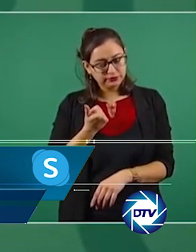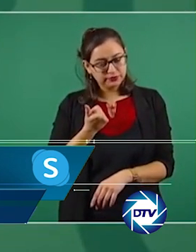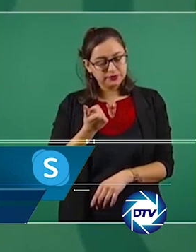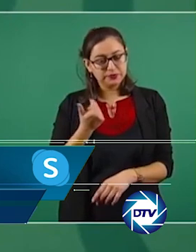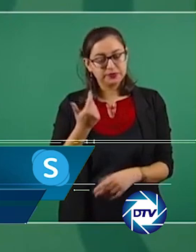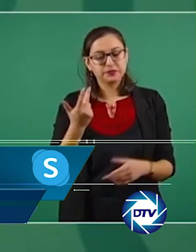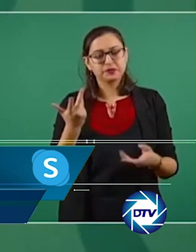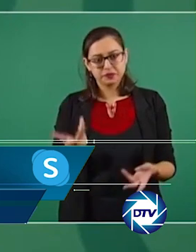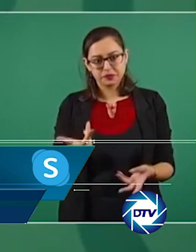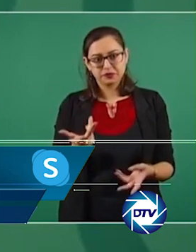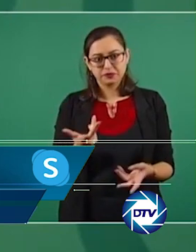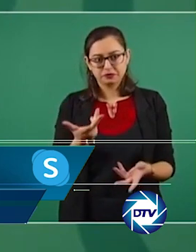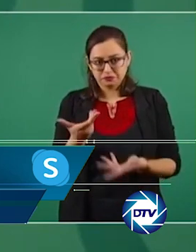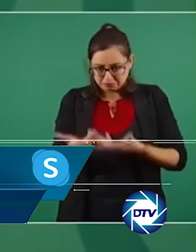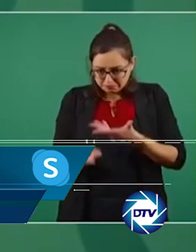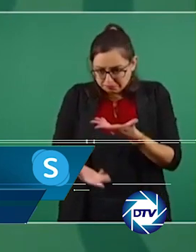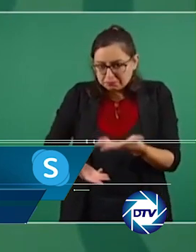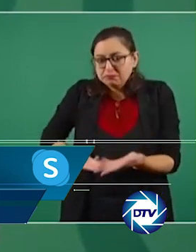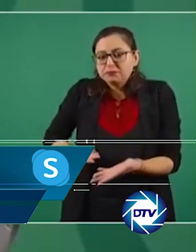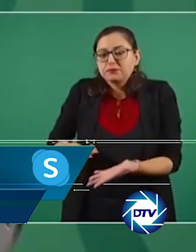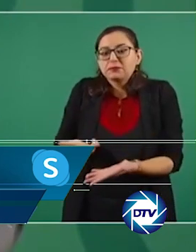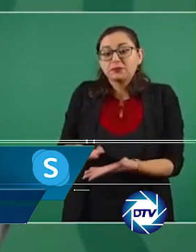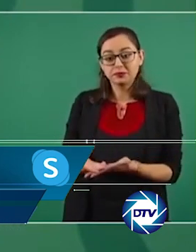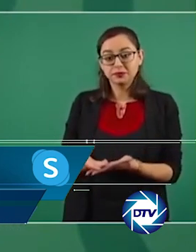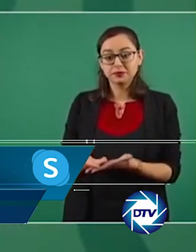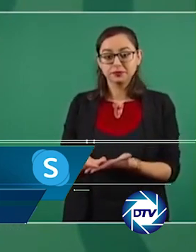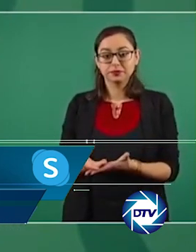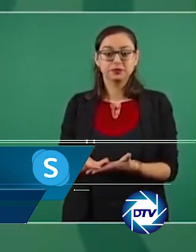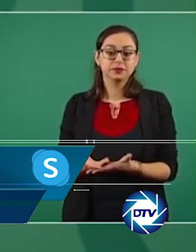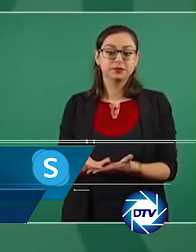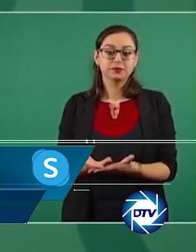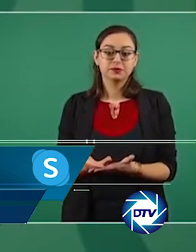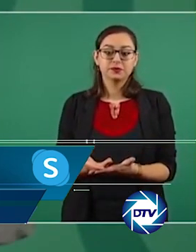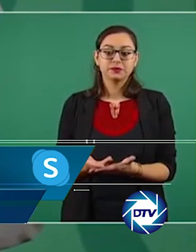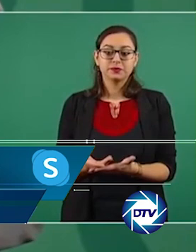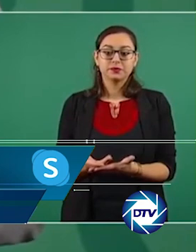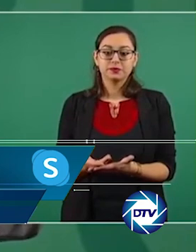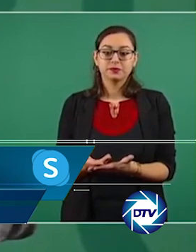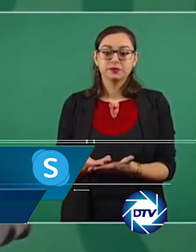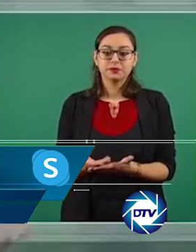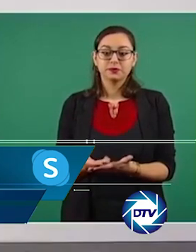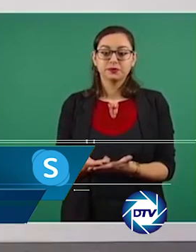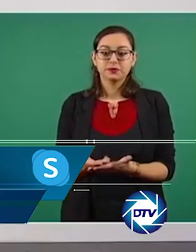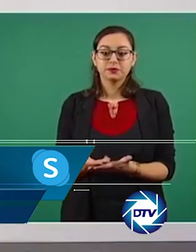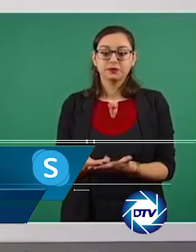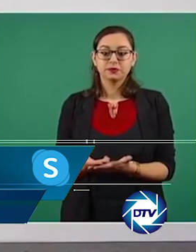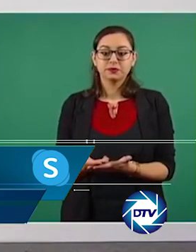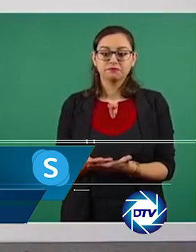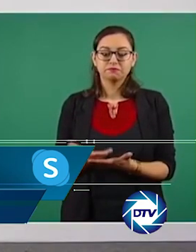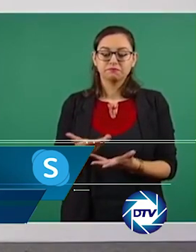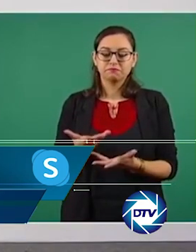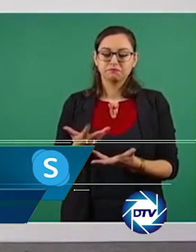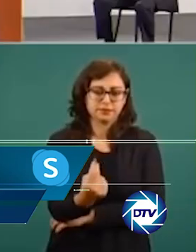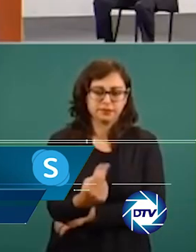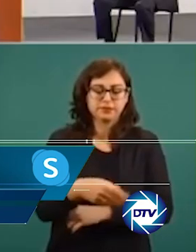enfado, manifestó sobre el evento que hay quien dice que lo que pasó ya se olvidó. Dice,